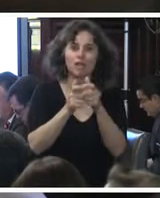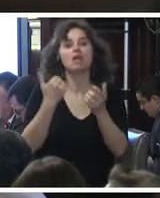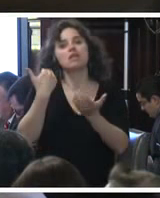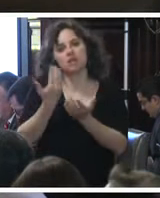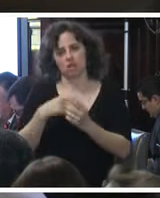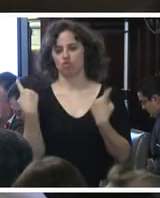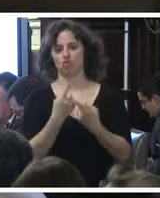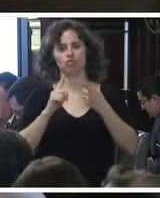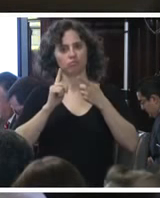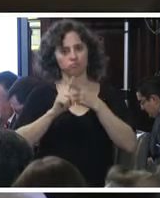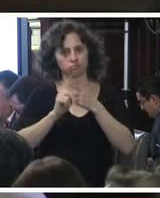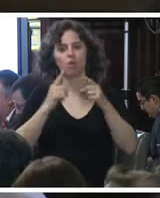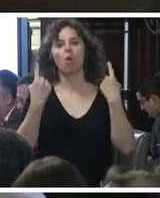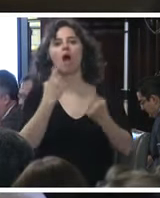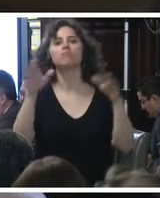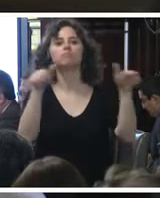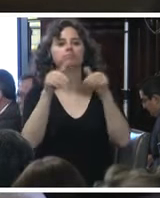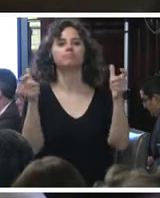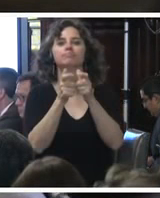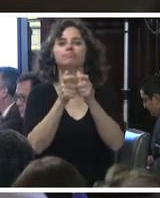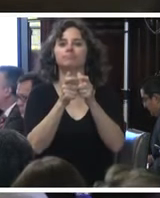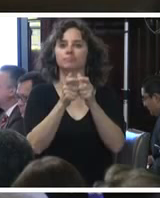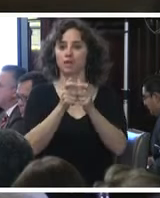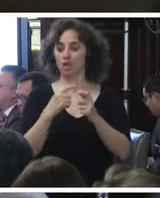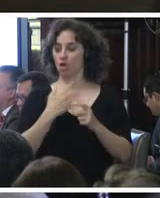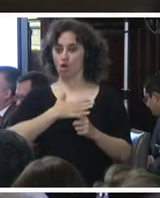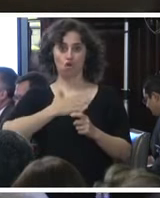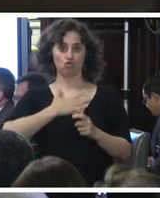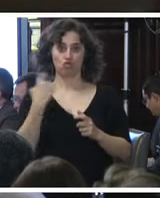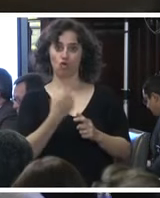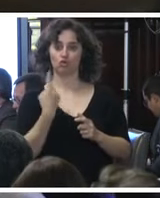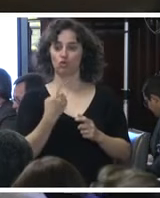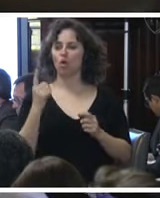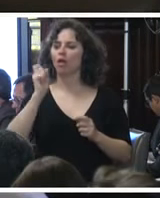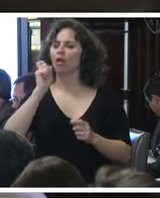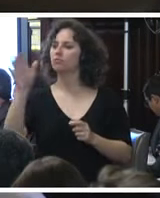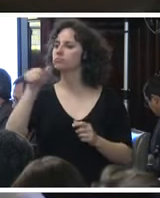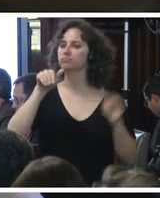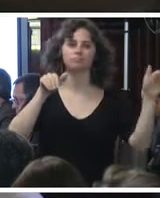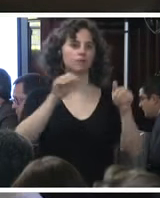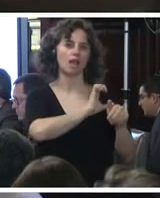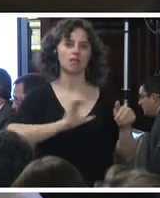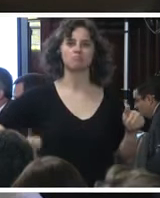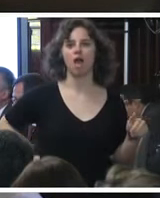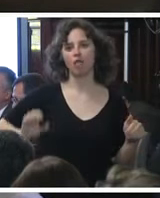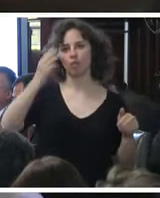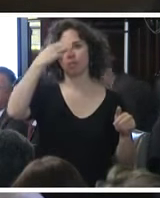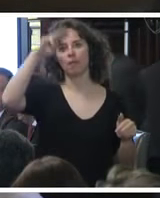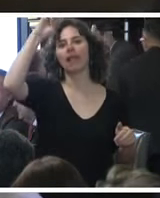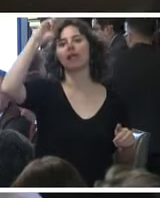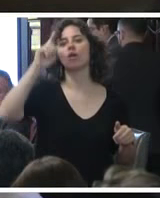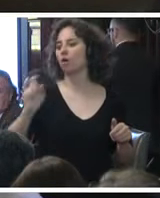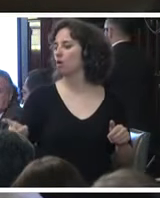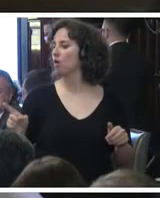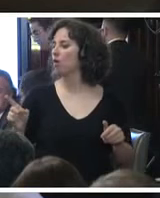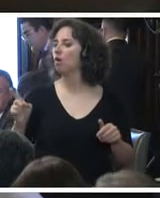por nosotros. Y tenemos como participantes al Honorable Estado de México y